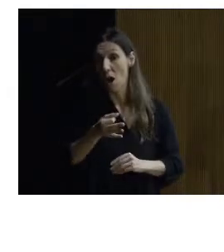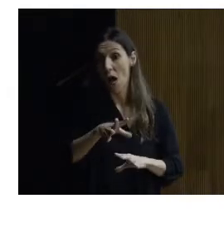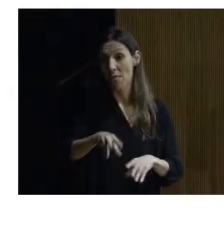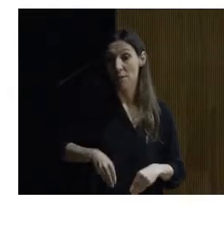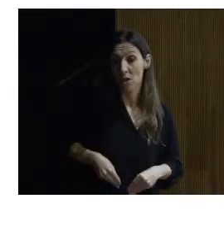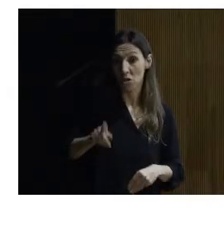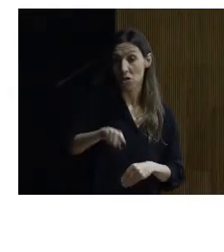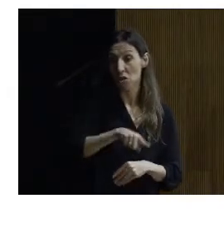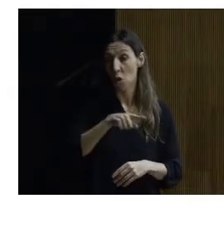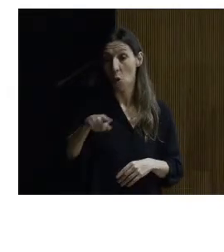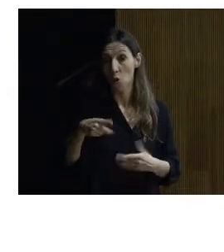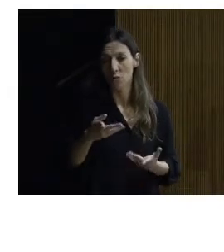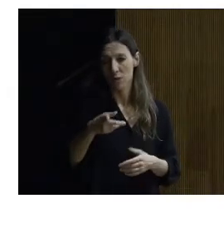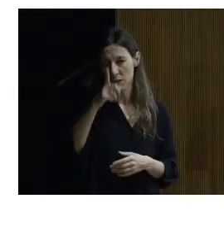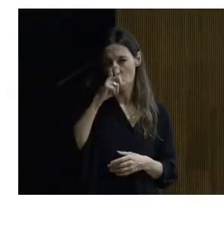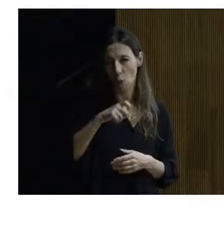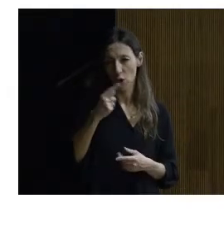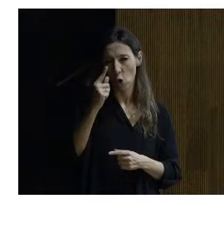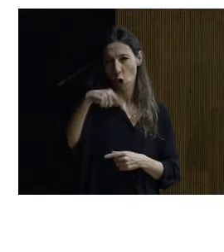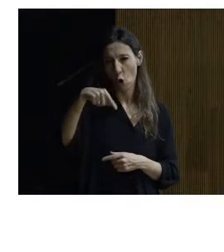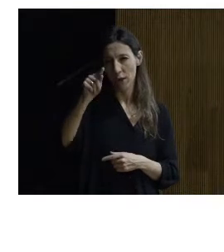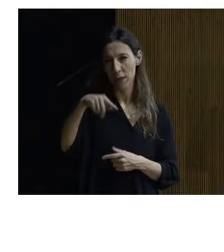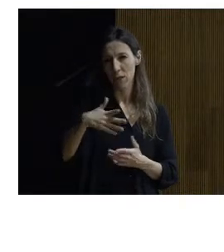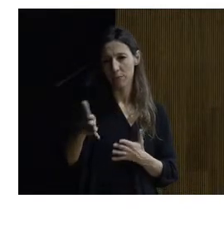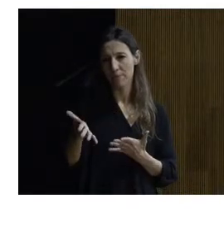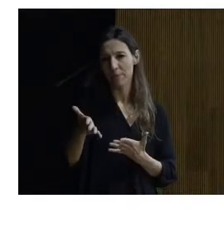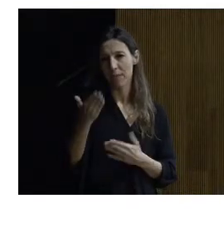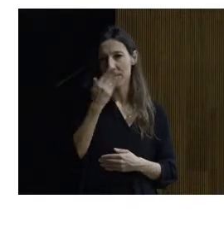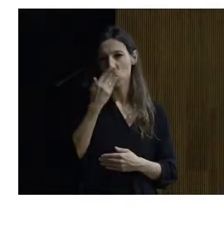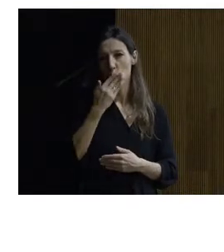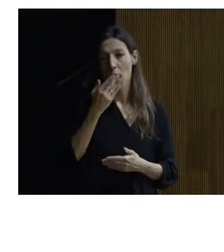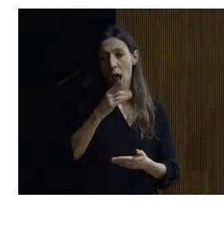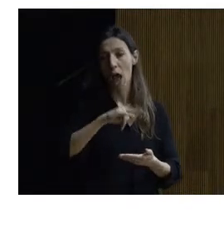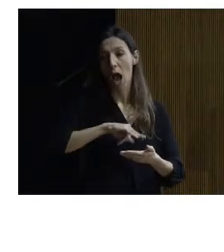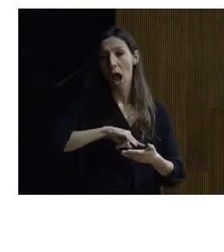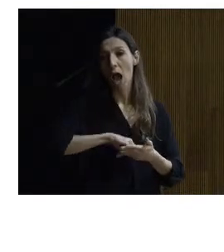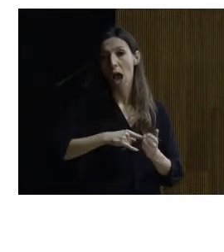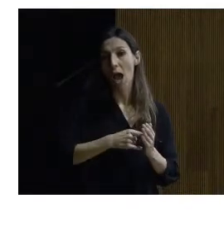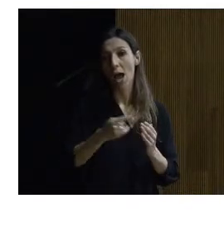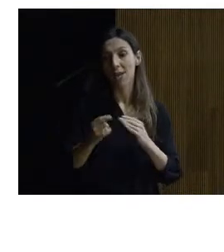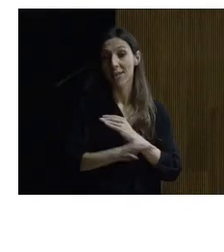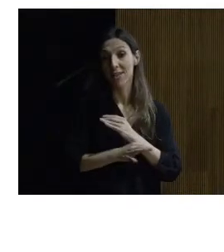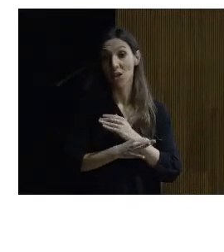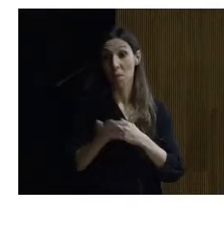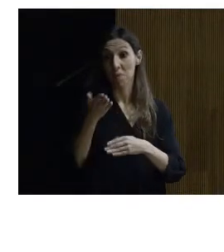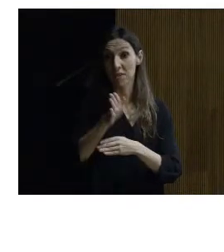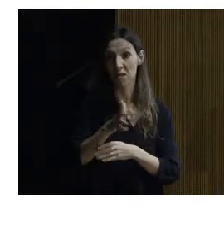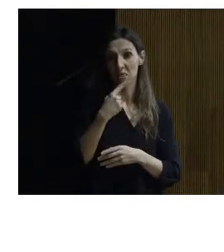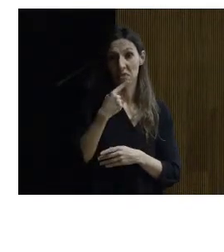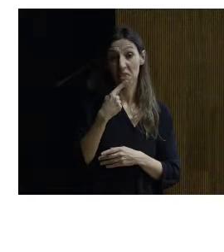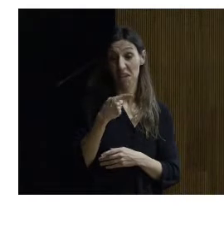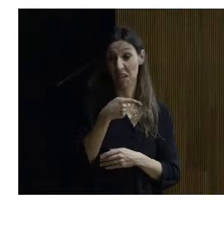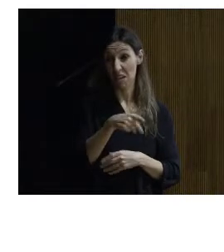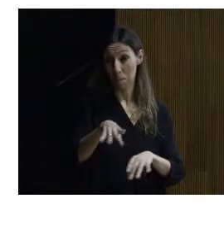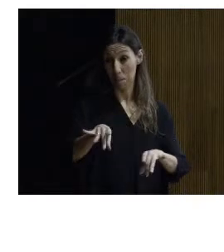y se tire yo recuerdo unas correcciones en la escuela de arquitectura que presentabas una planta y hacían así esto no sirve